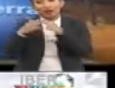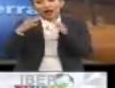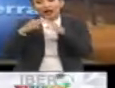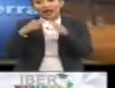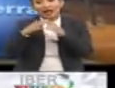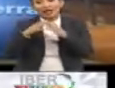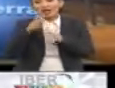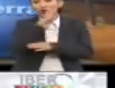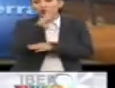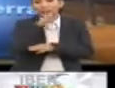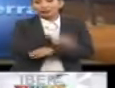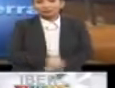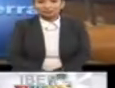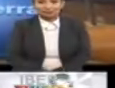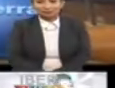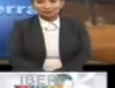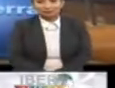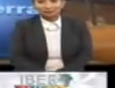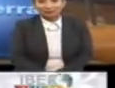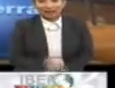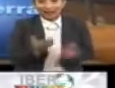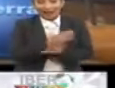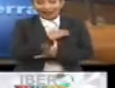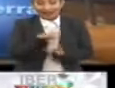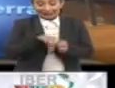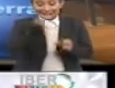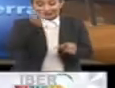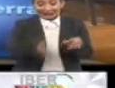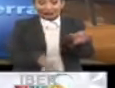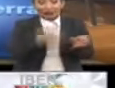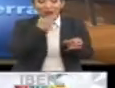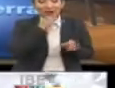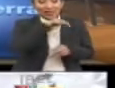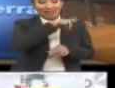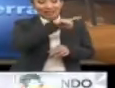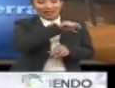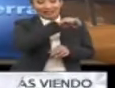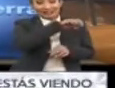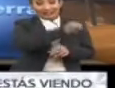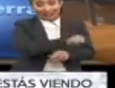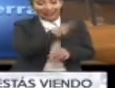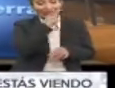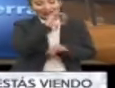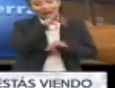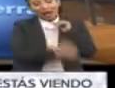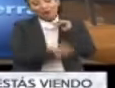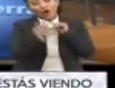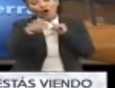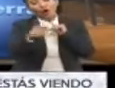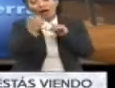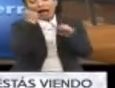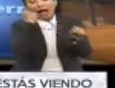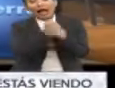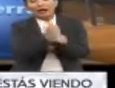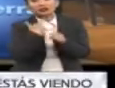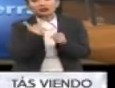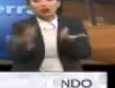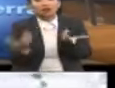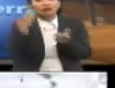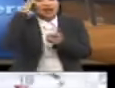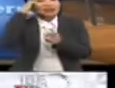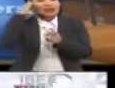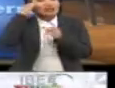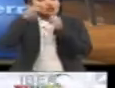Star City en Rusia. Antes de desembarcar, el astronauta de NASA Ricky Arnold concluyó con el Año de la Educación en la